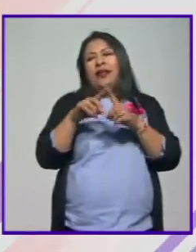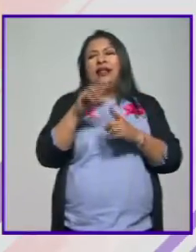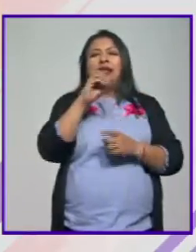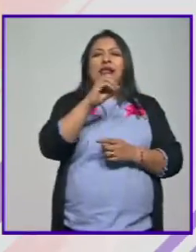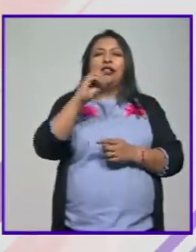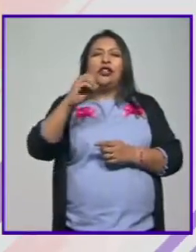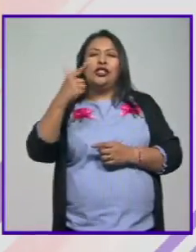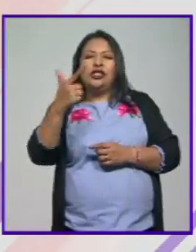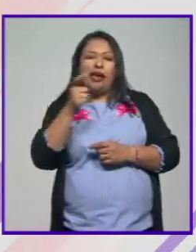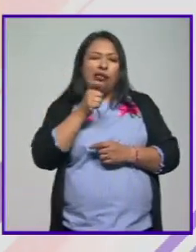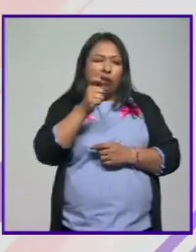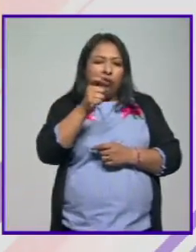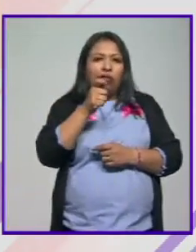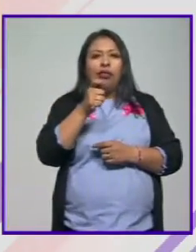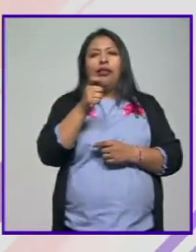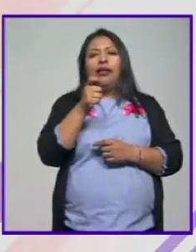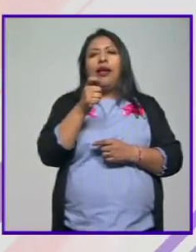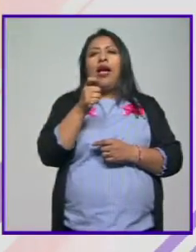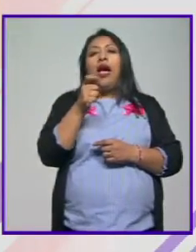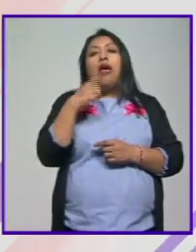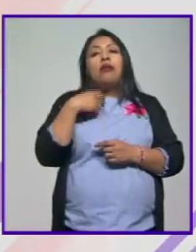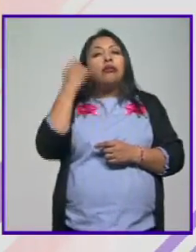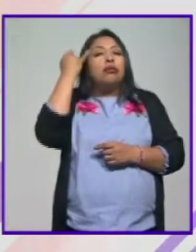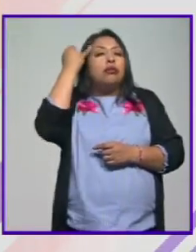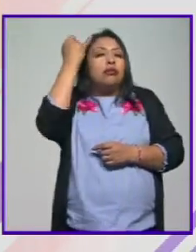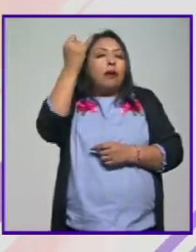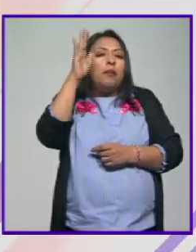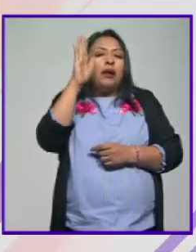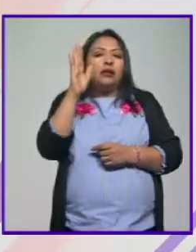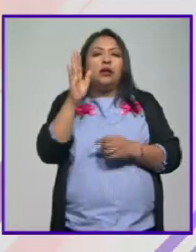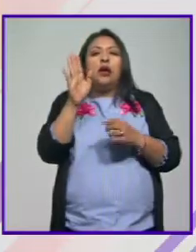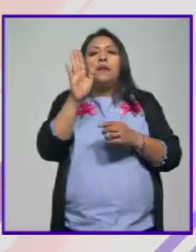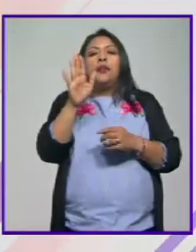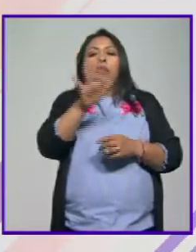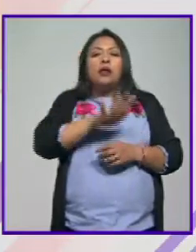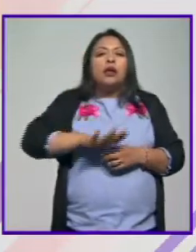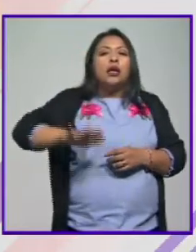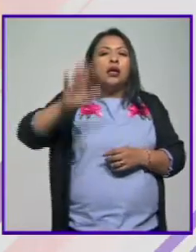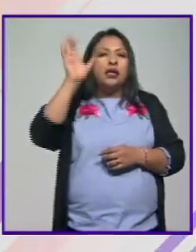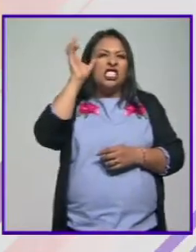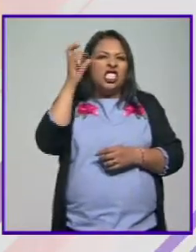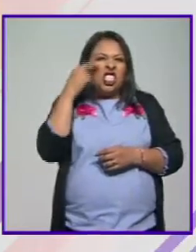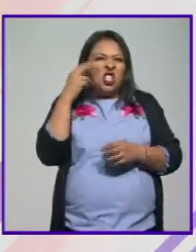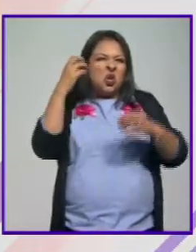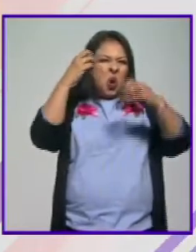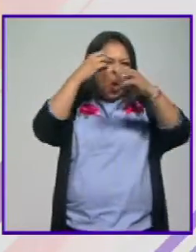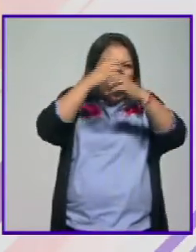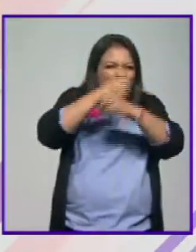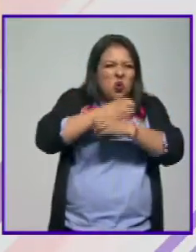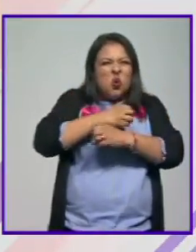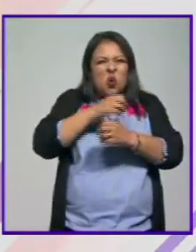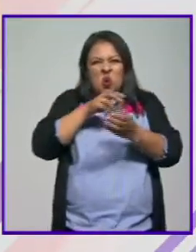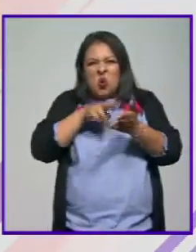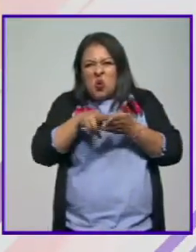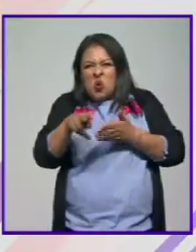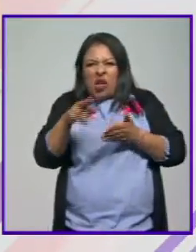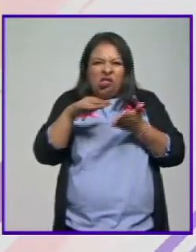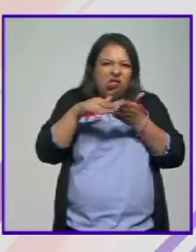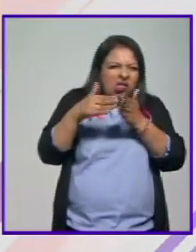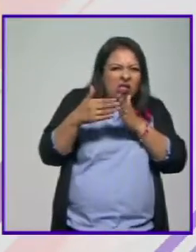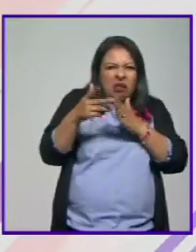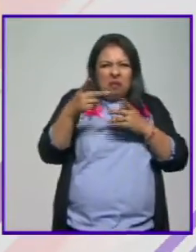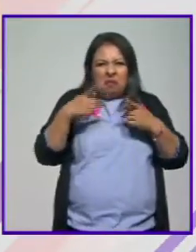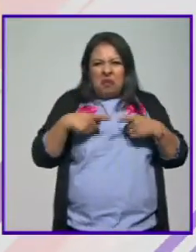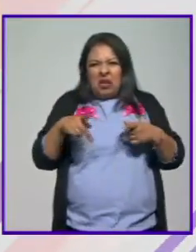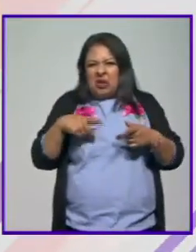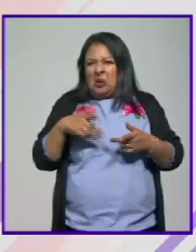007 donde se se inventa esta como idea de que el barrio chino es un lugar oscuro y misterioso en el cual la gente pues no se